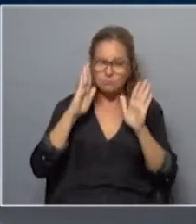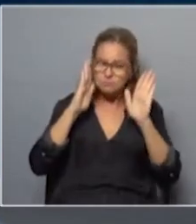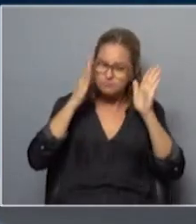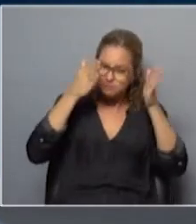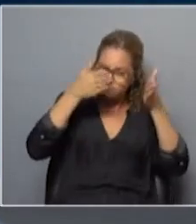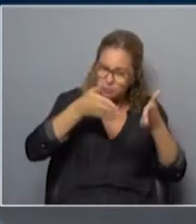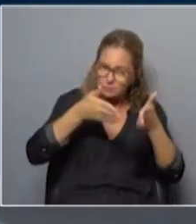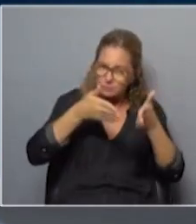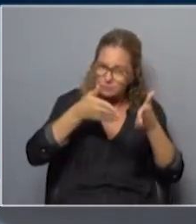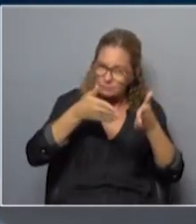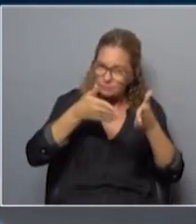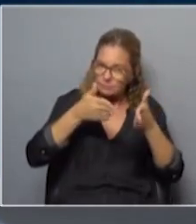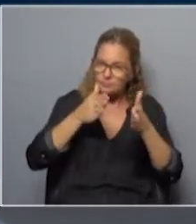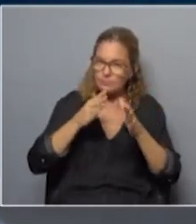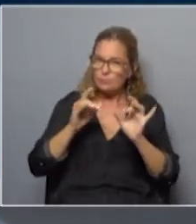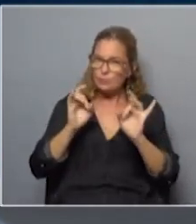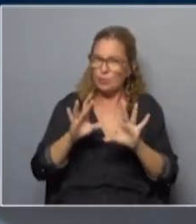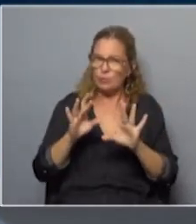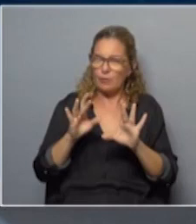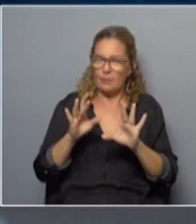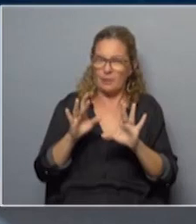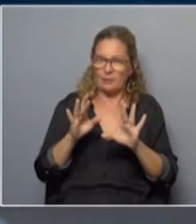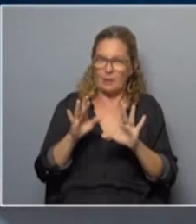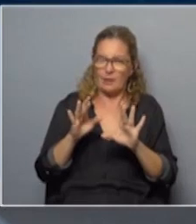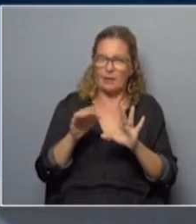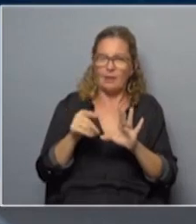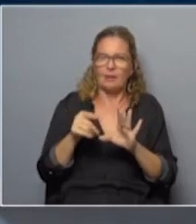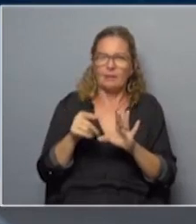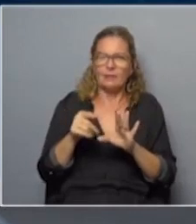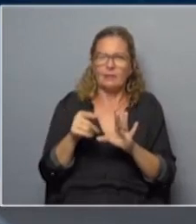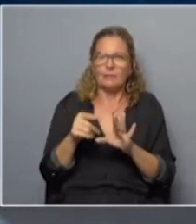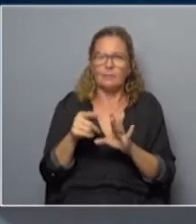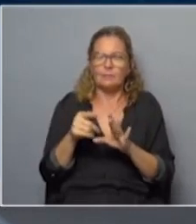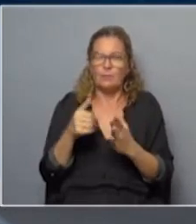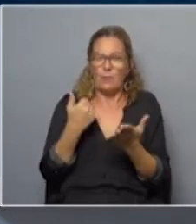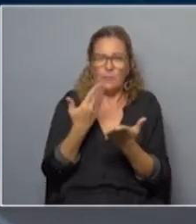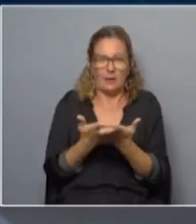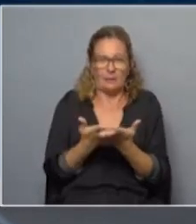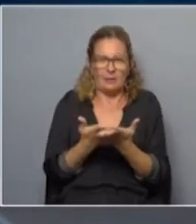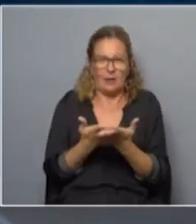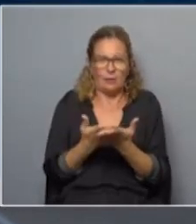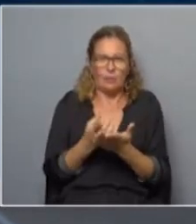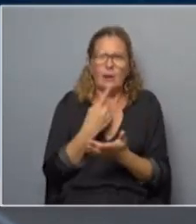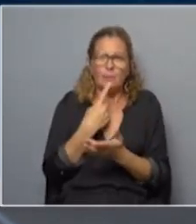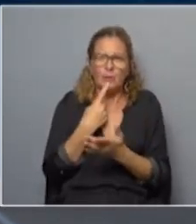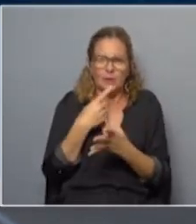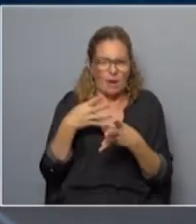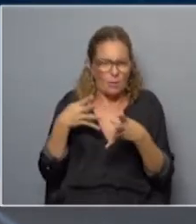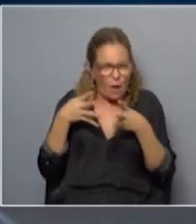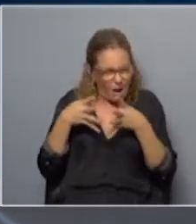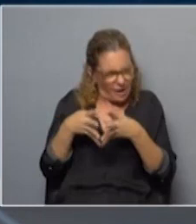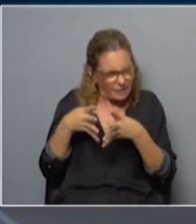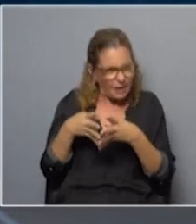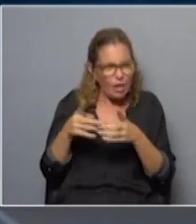una lectura muy pedestre de Gramsci, de plantear poco menos que la política es una guerra de